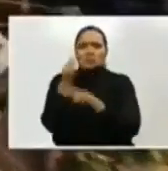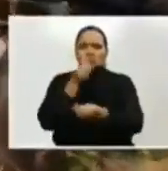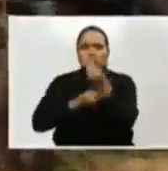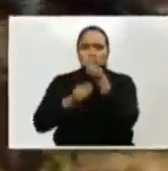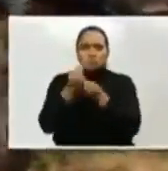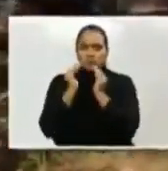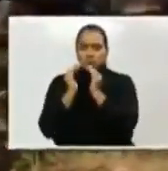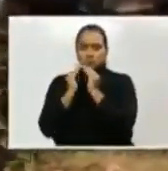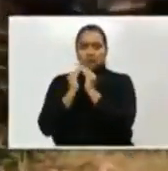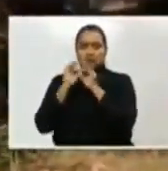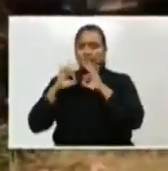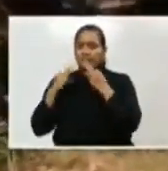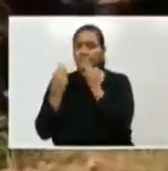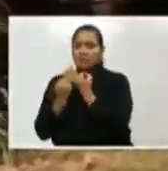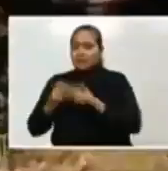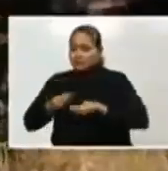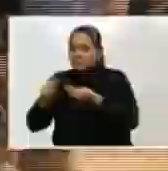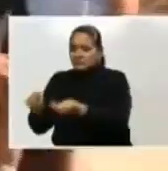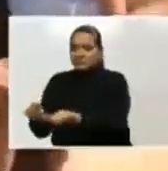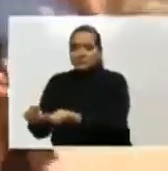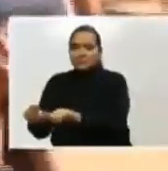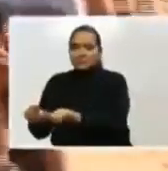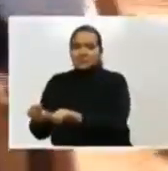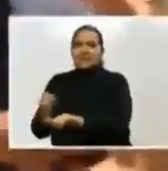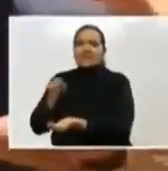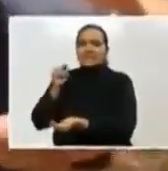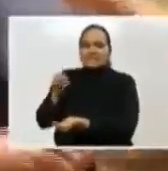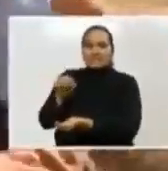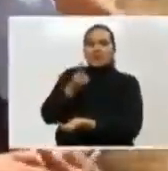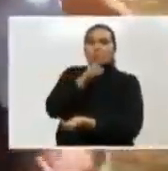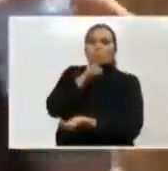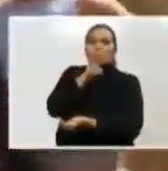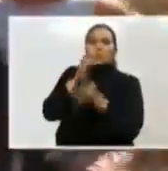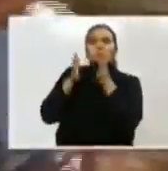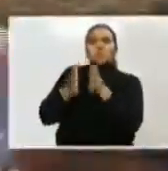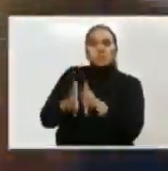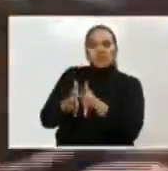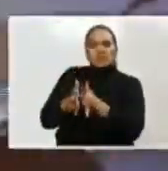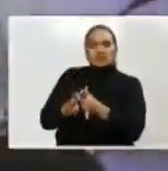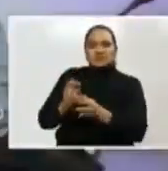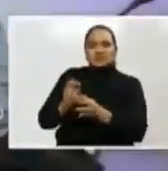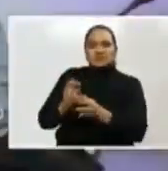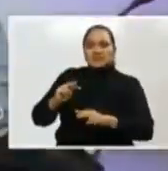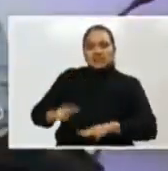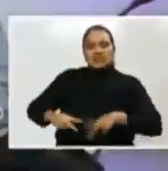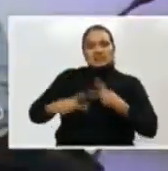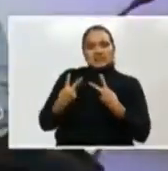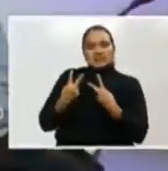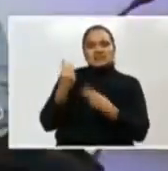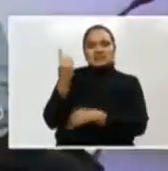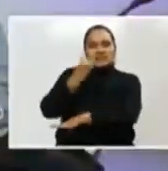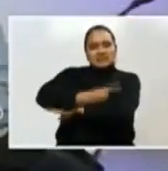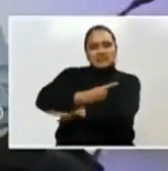en la mesa de sus familias. Son esos hondureños que viven del día a día.